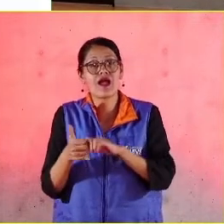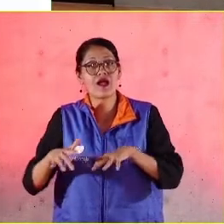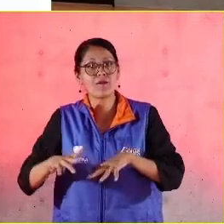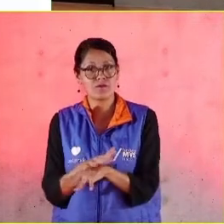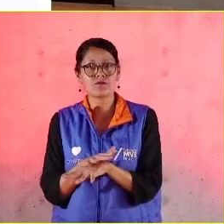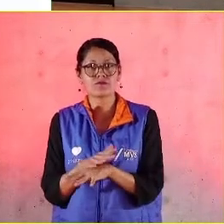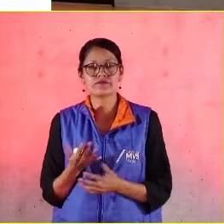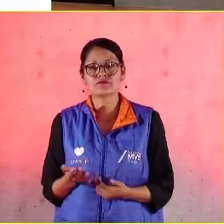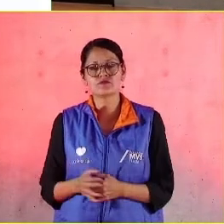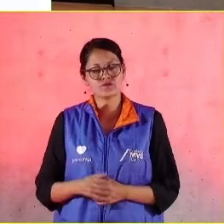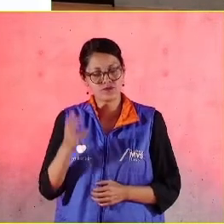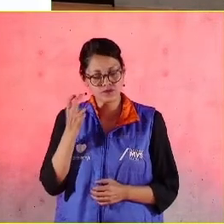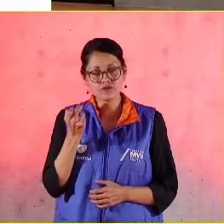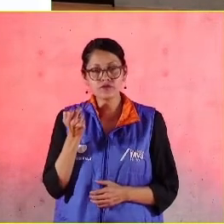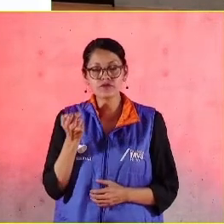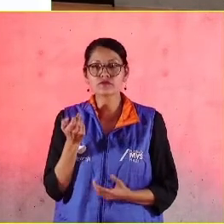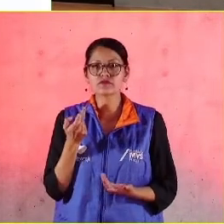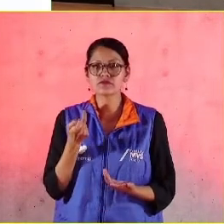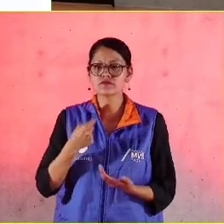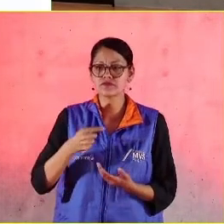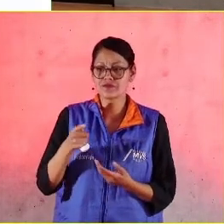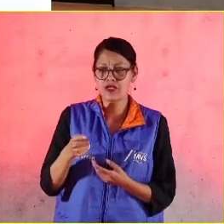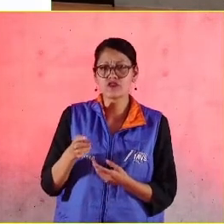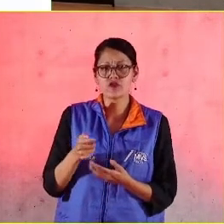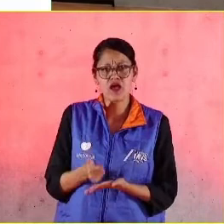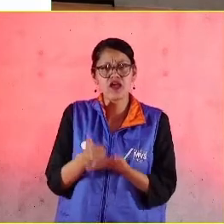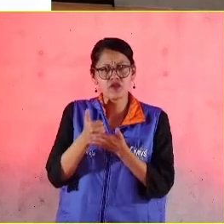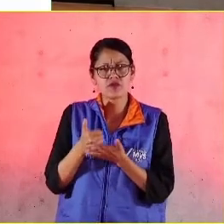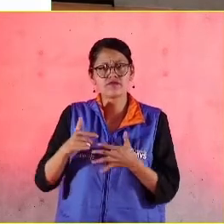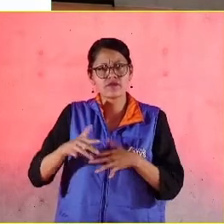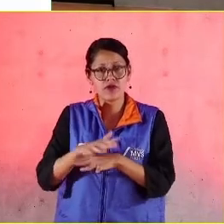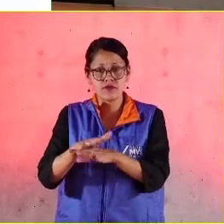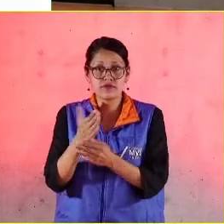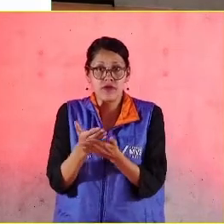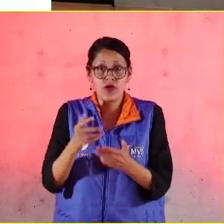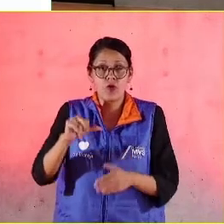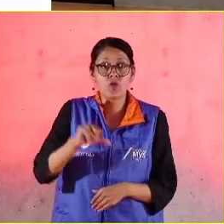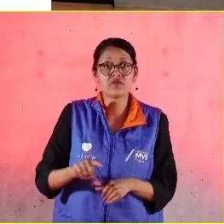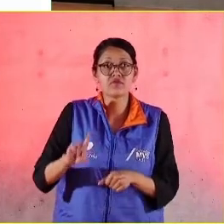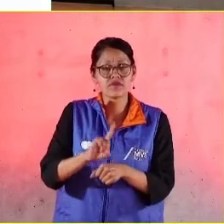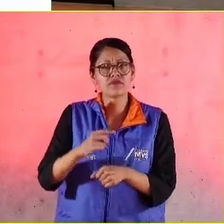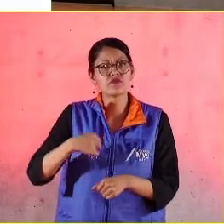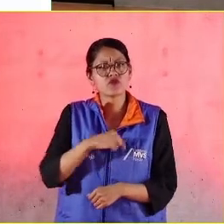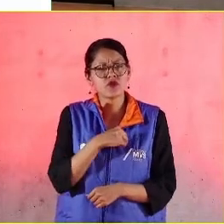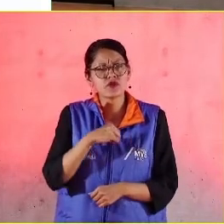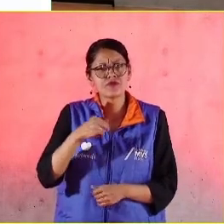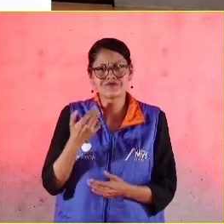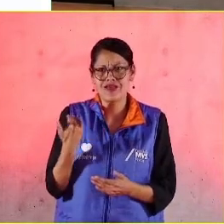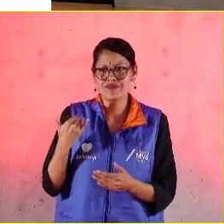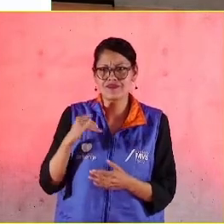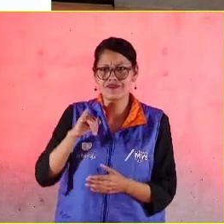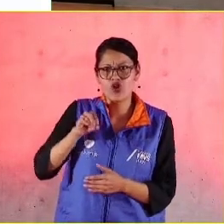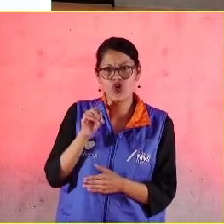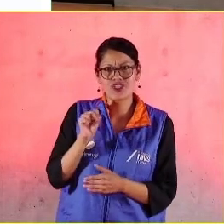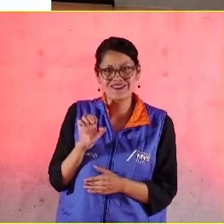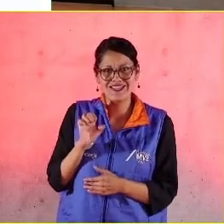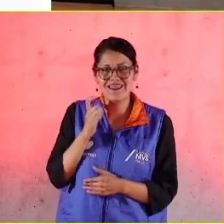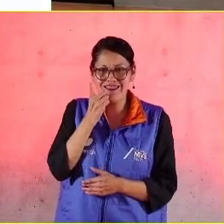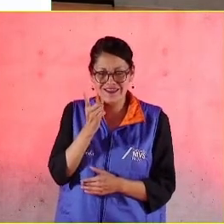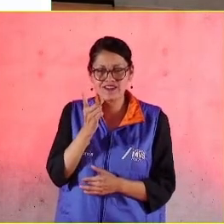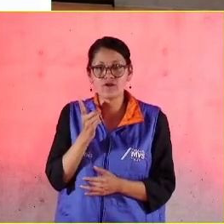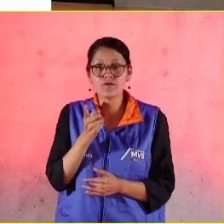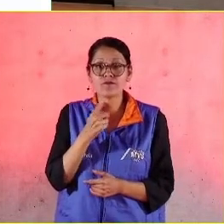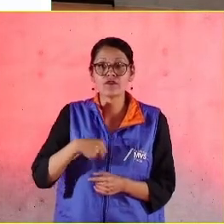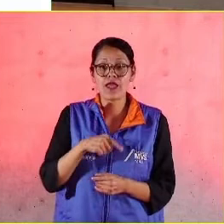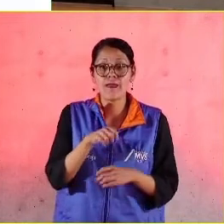Y por eso mismo, por ser un mecanismo de transformación, estamos hoy día transformando, como acaba de decir José Ignacio, el